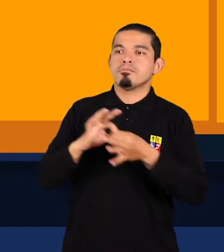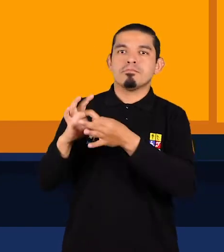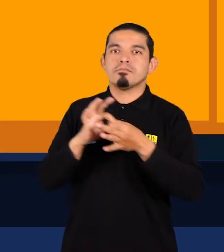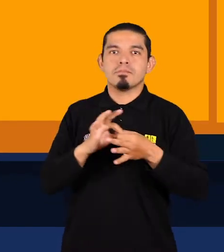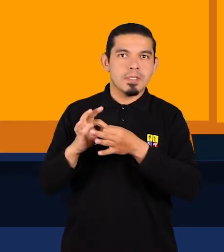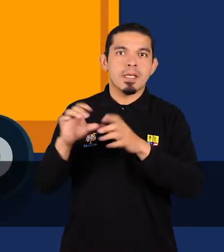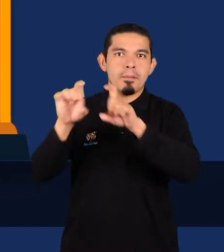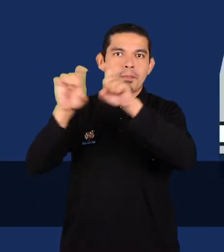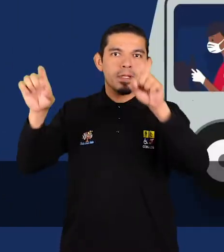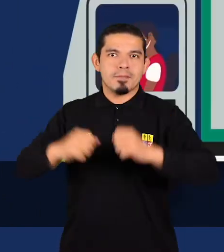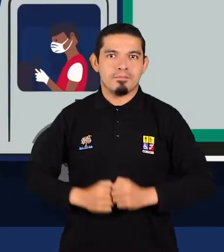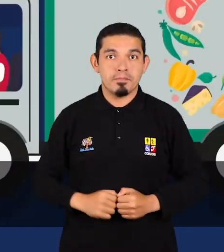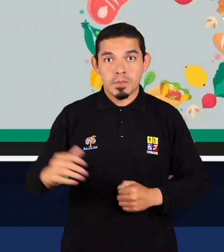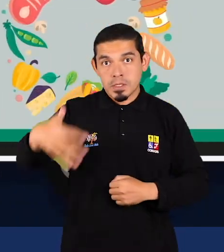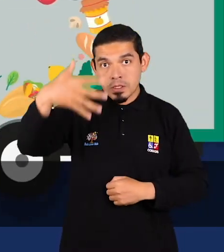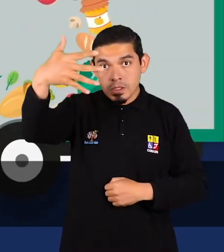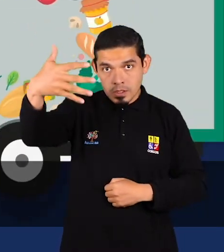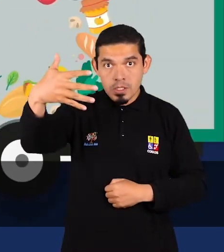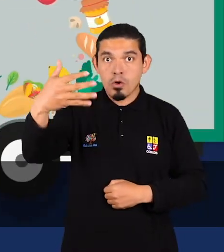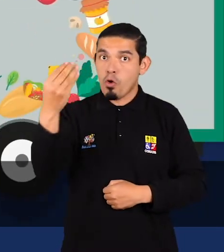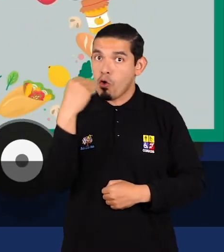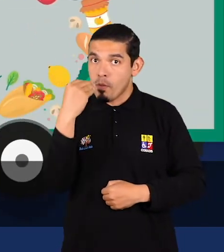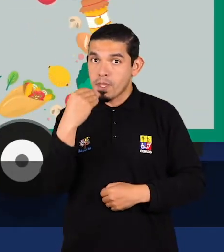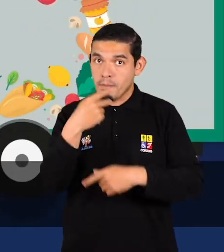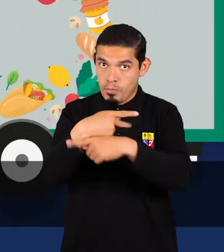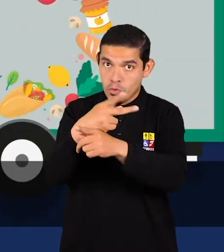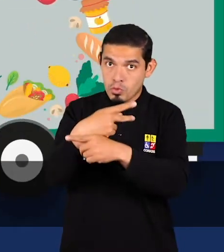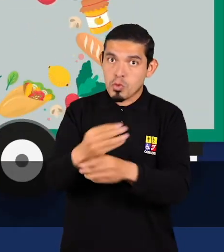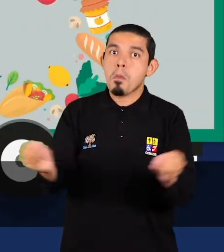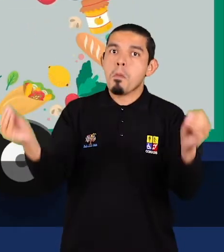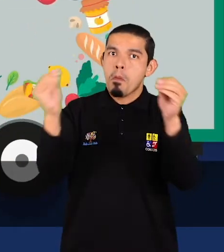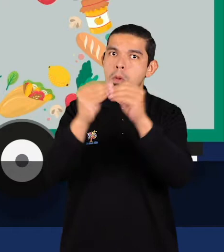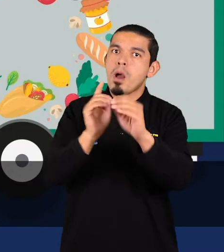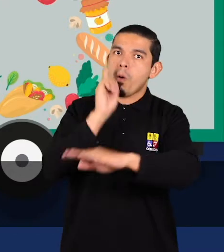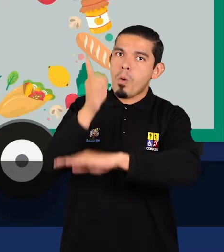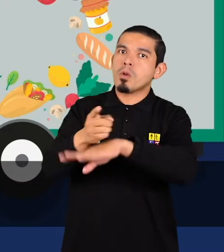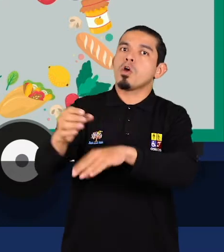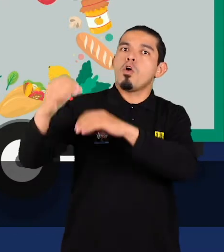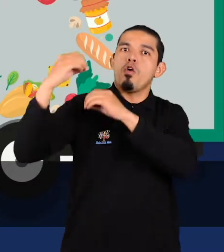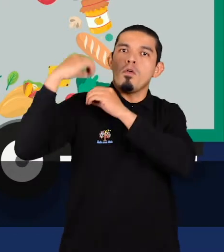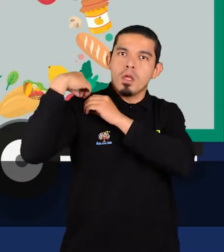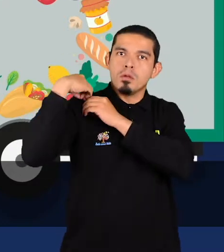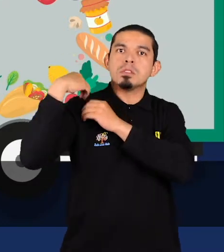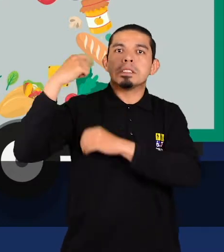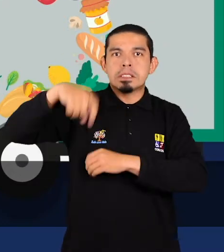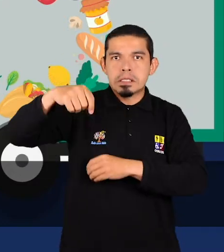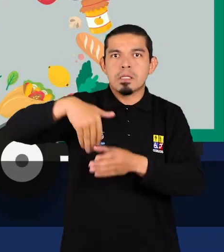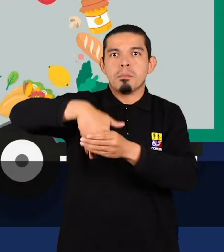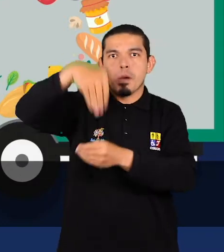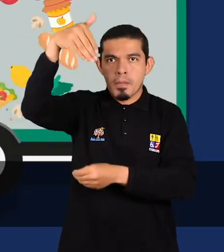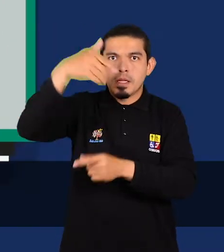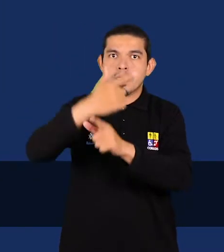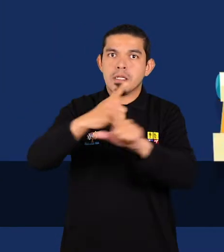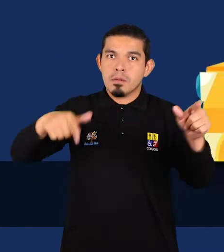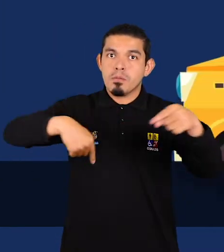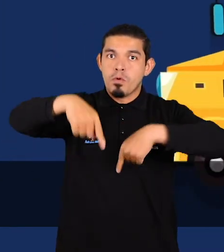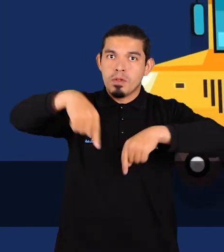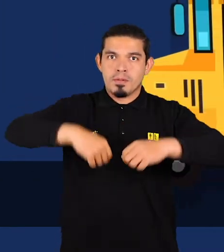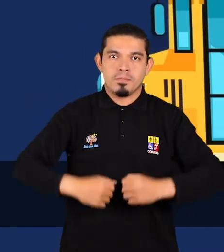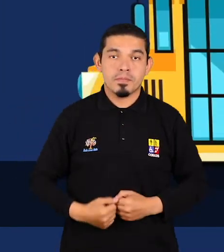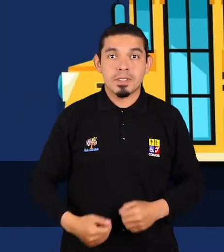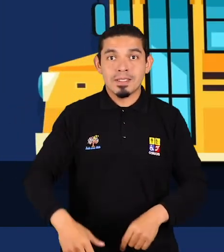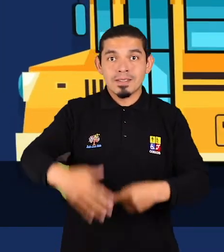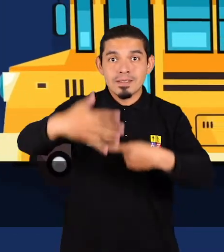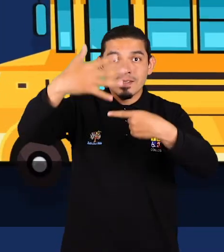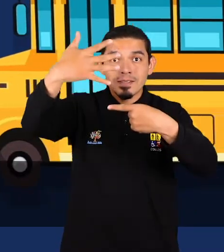con la empresa. 5. El sector alimenticio se suma también a la obligatoriedad de portar salvoconducto. 6. Las